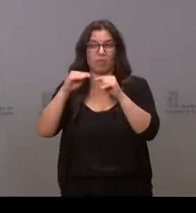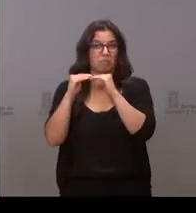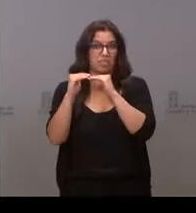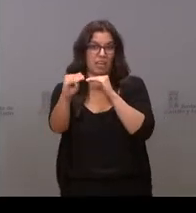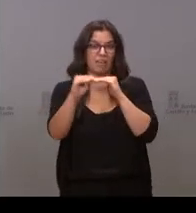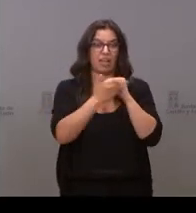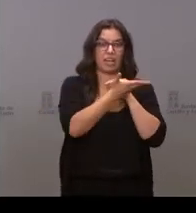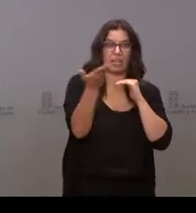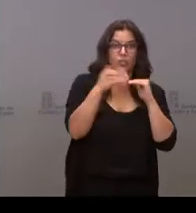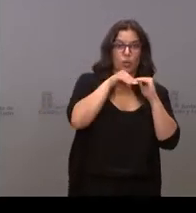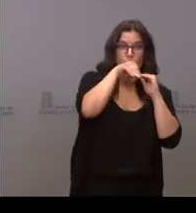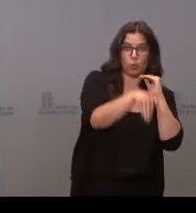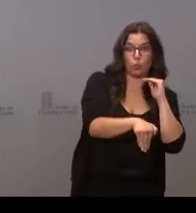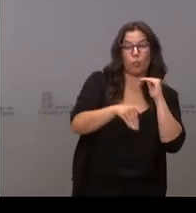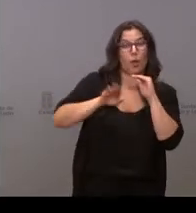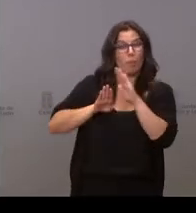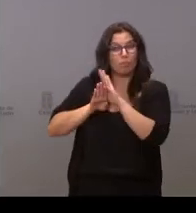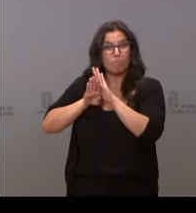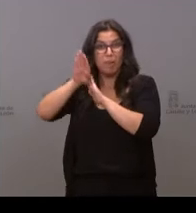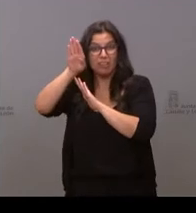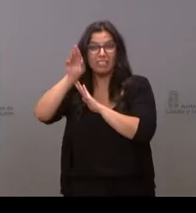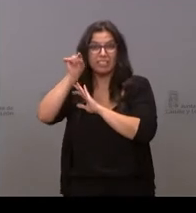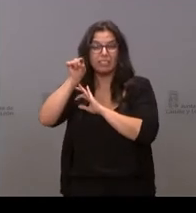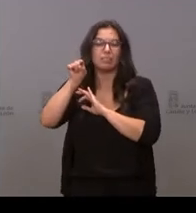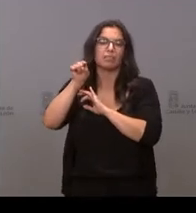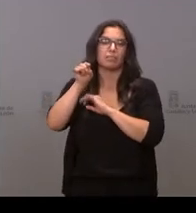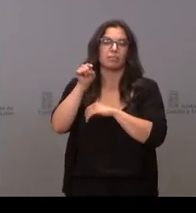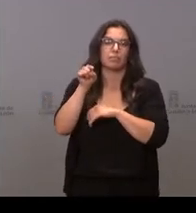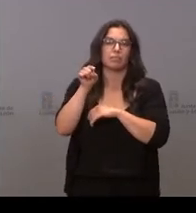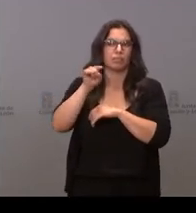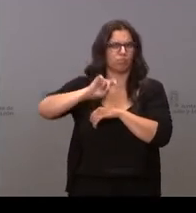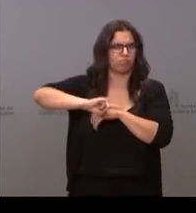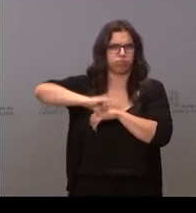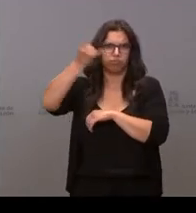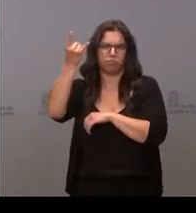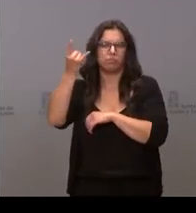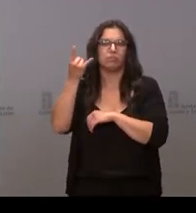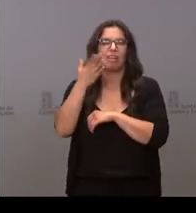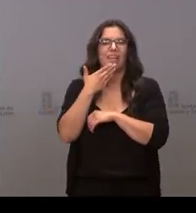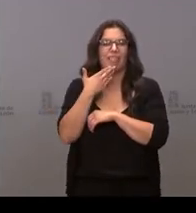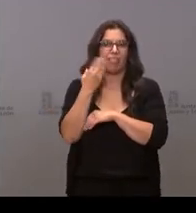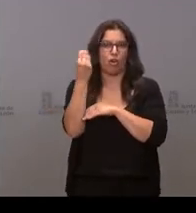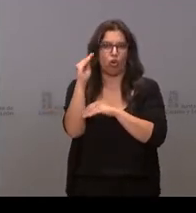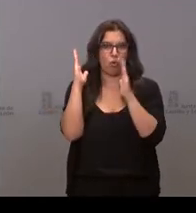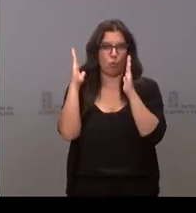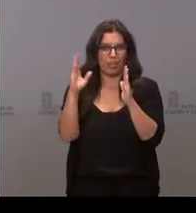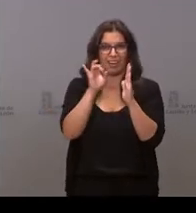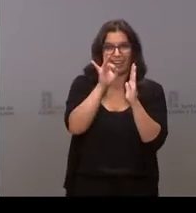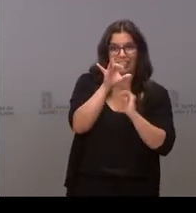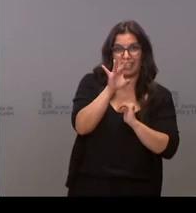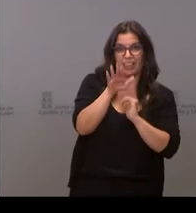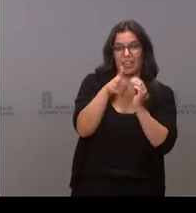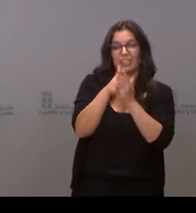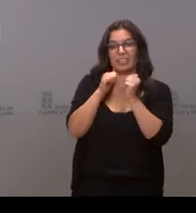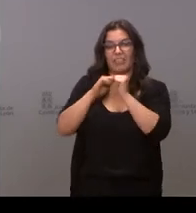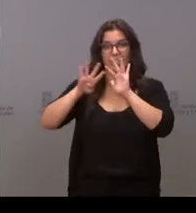estabilizado, pero donde se produce el incremento exponencial es en este grupo de edad, de los 15 a los